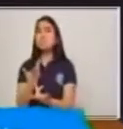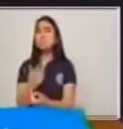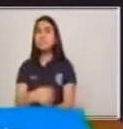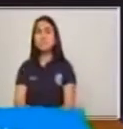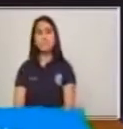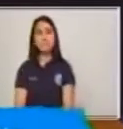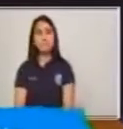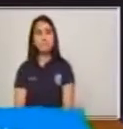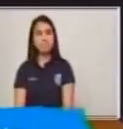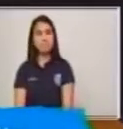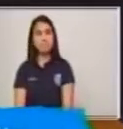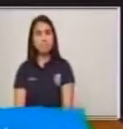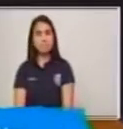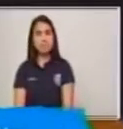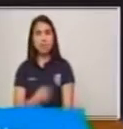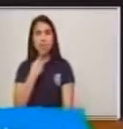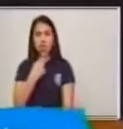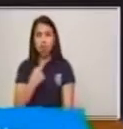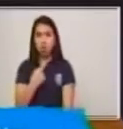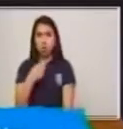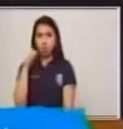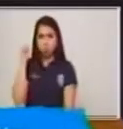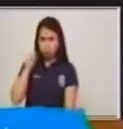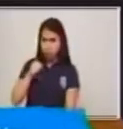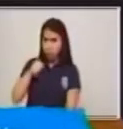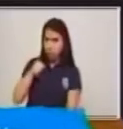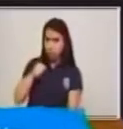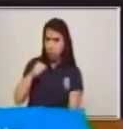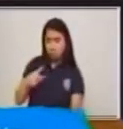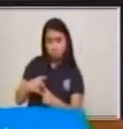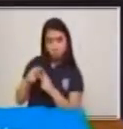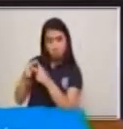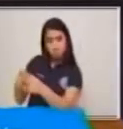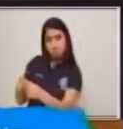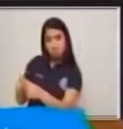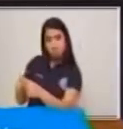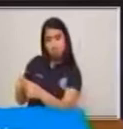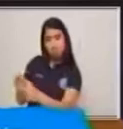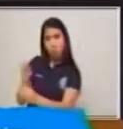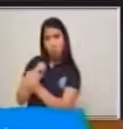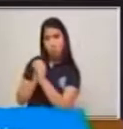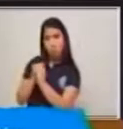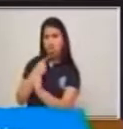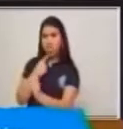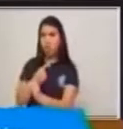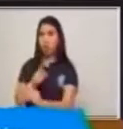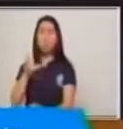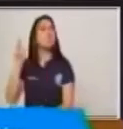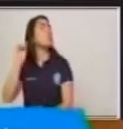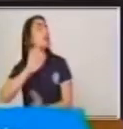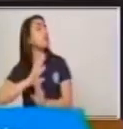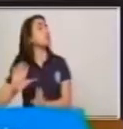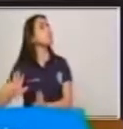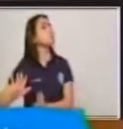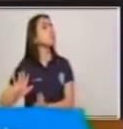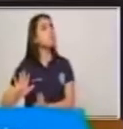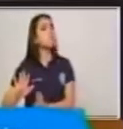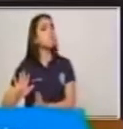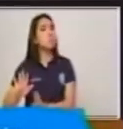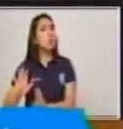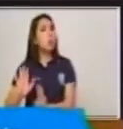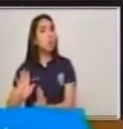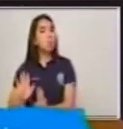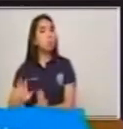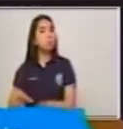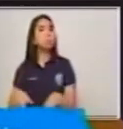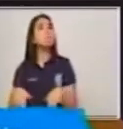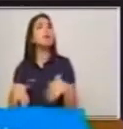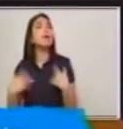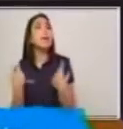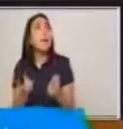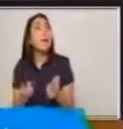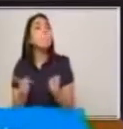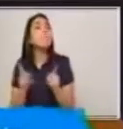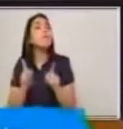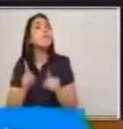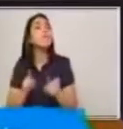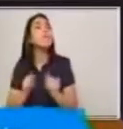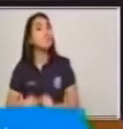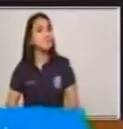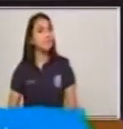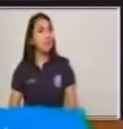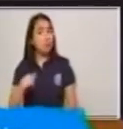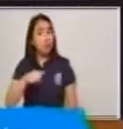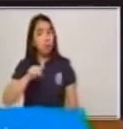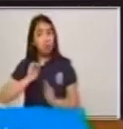O puede ser que le dijo que no. ¿Verdad? No, no quiso prestar sus cosas. Pero ahí lo vamos a dejar. A ver, ¿qué le dijo